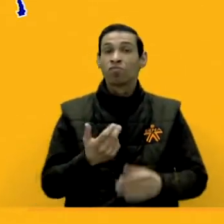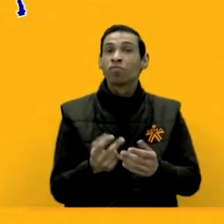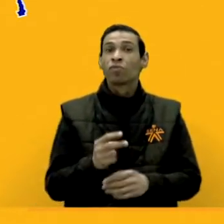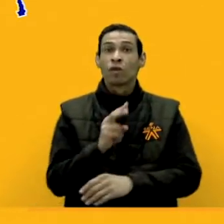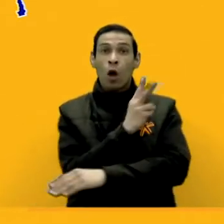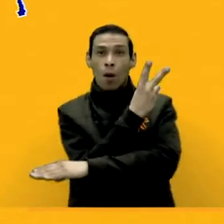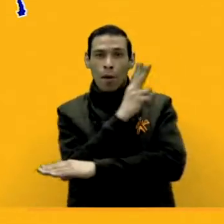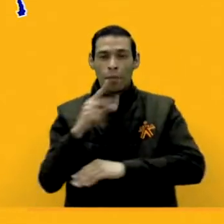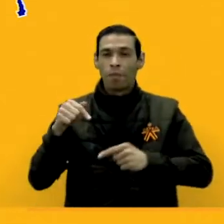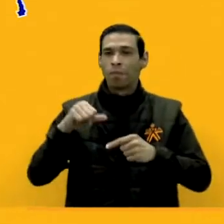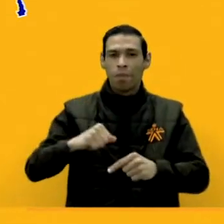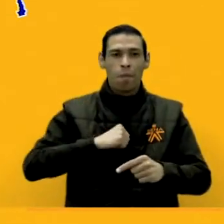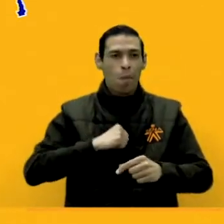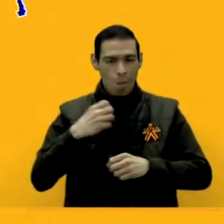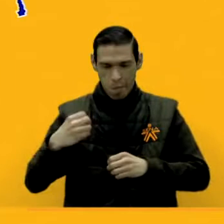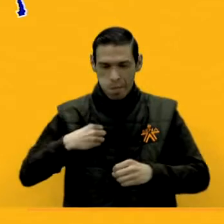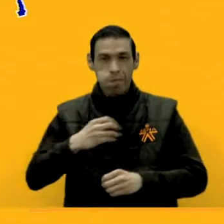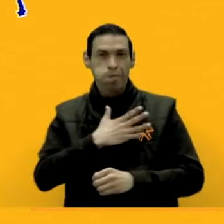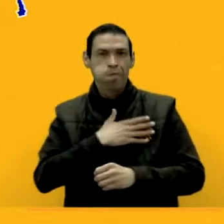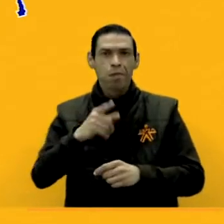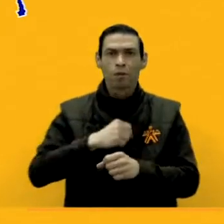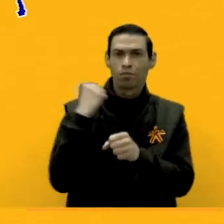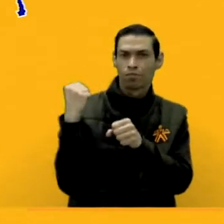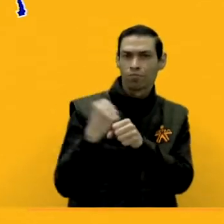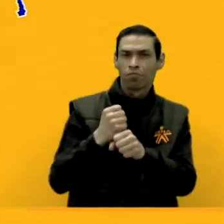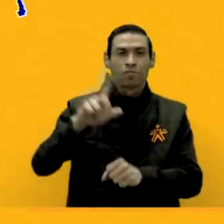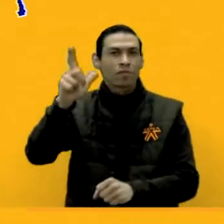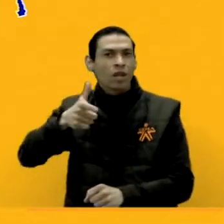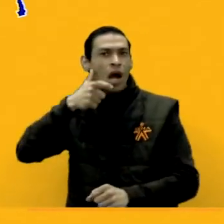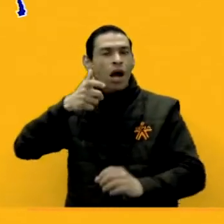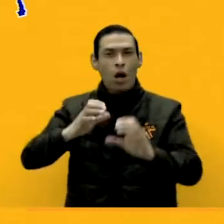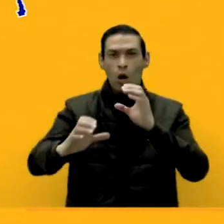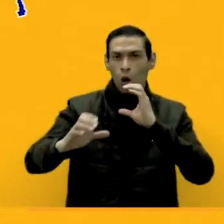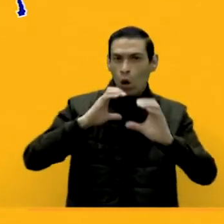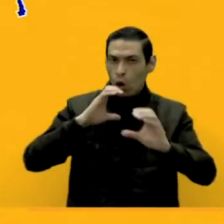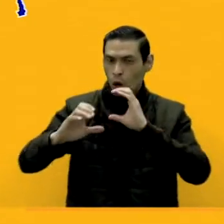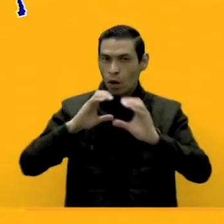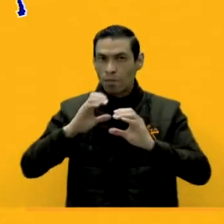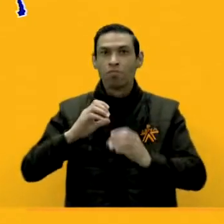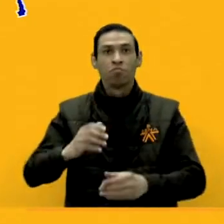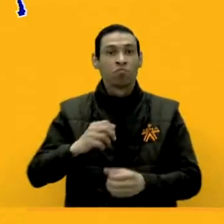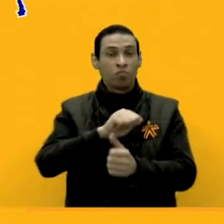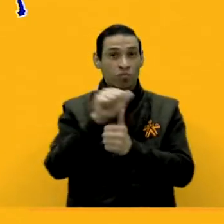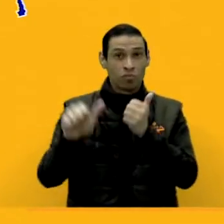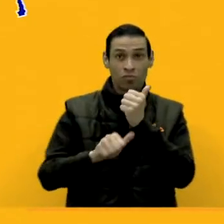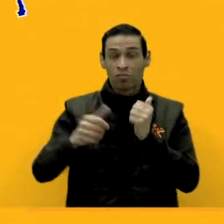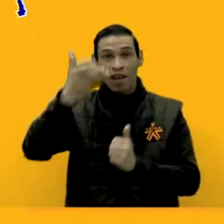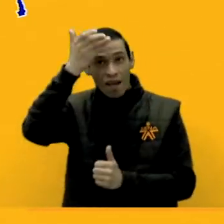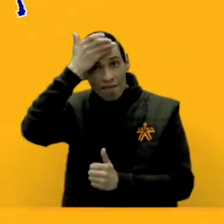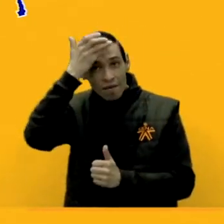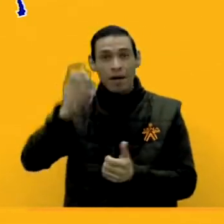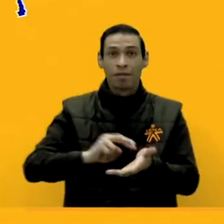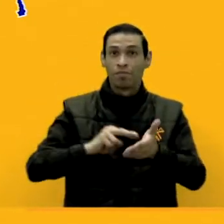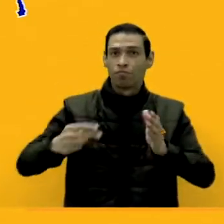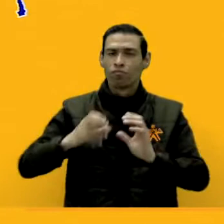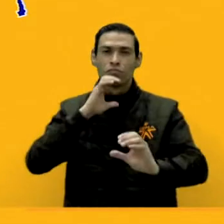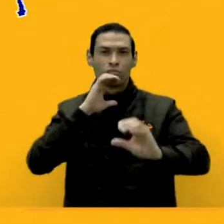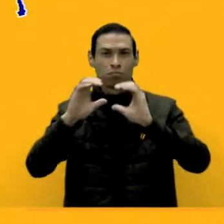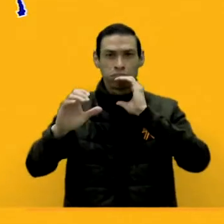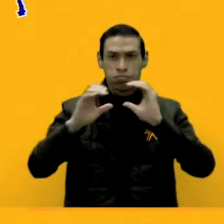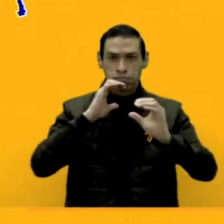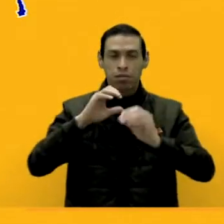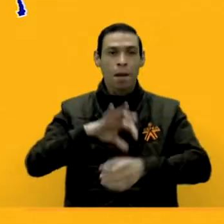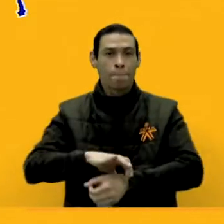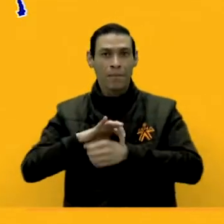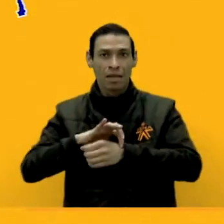En Bichada hay oportunidades laborales para asistentes técnicos de telecomunicaciones, auxiliares de enfermería, técnicos de telecomunicaciones,